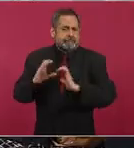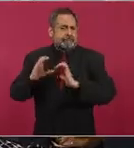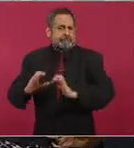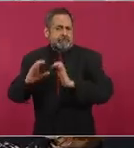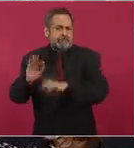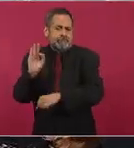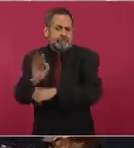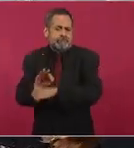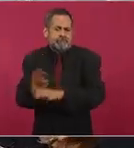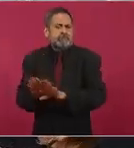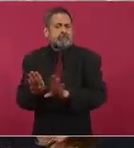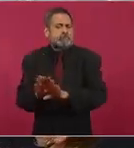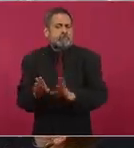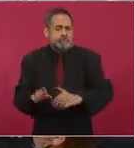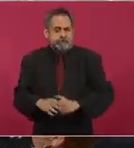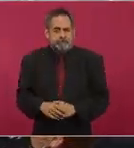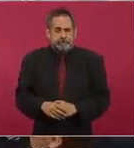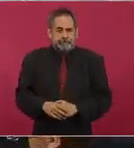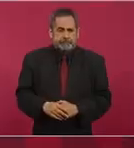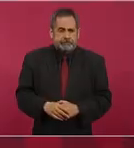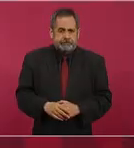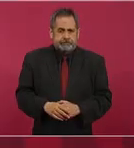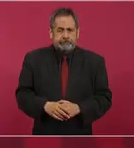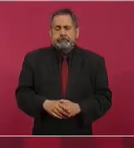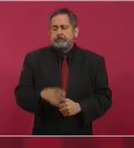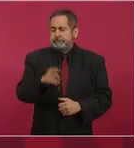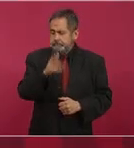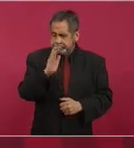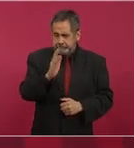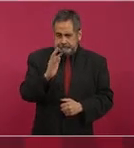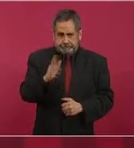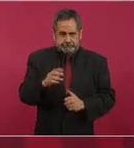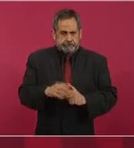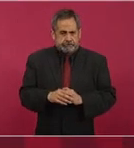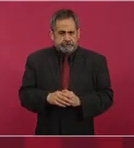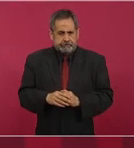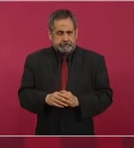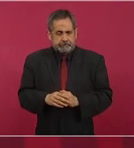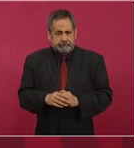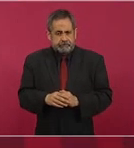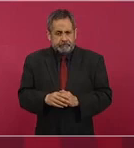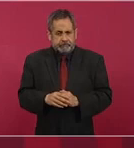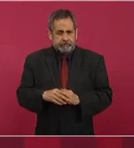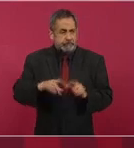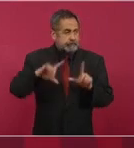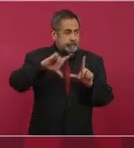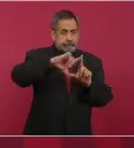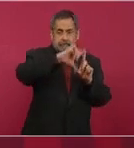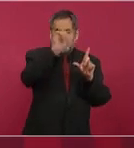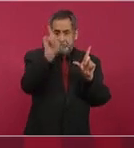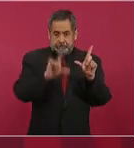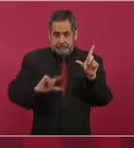atendiendo todo el país,